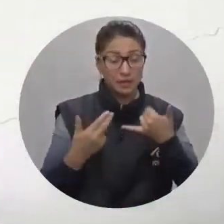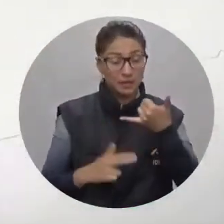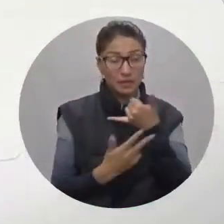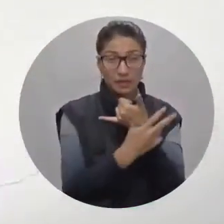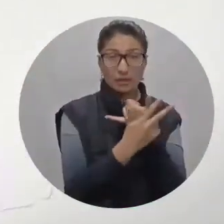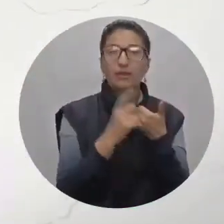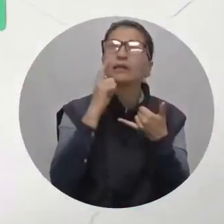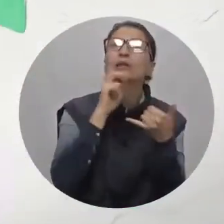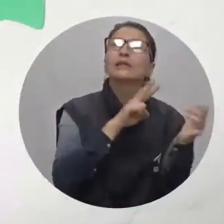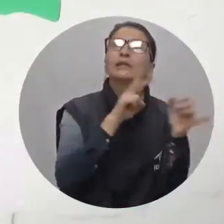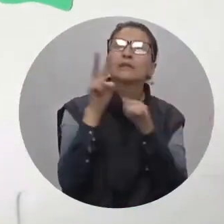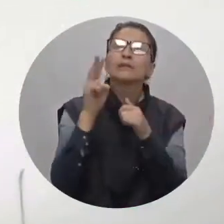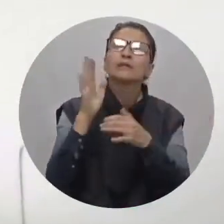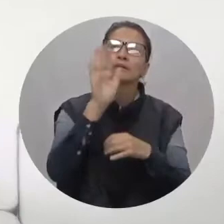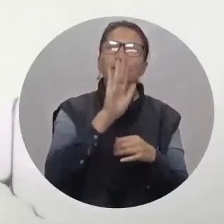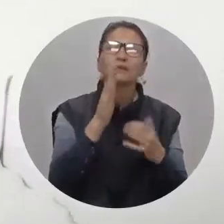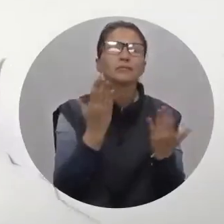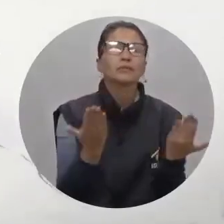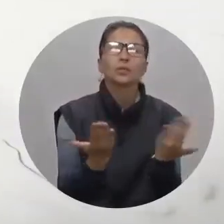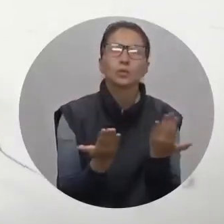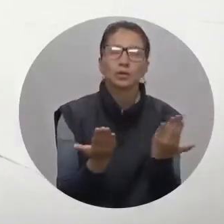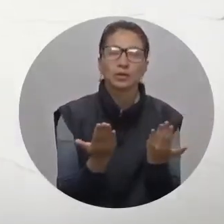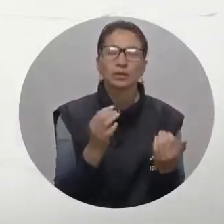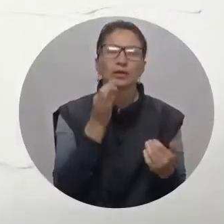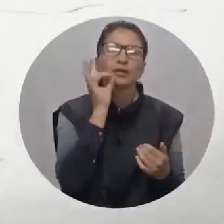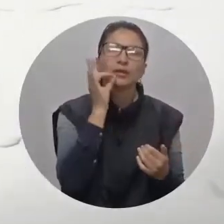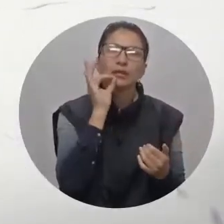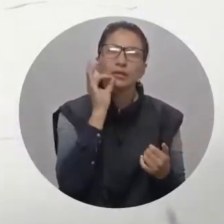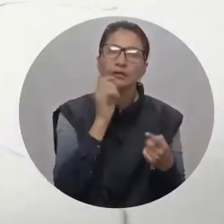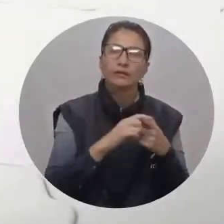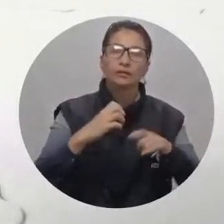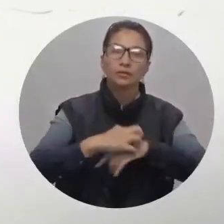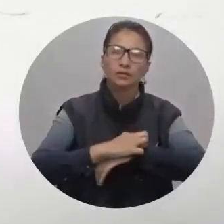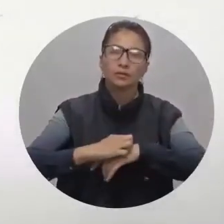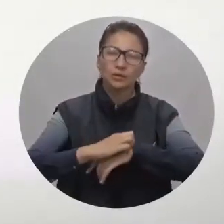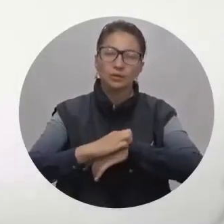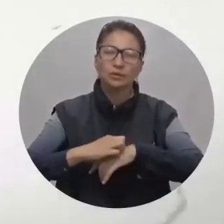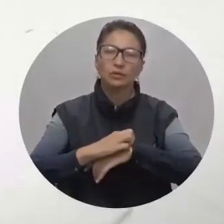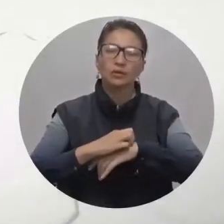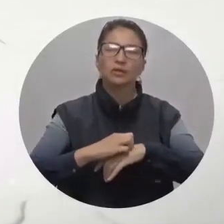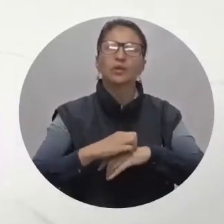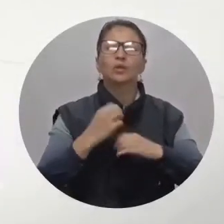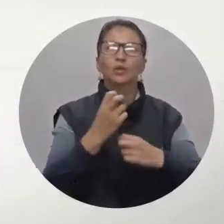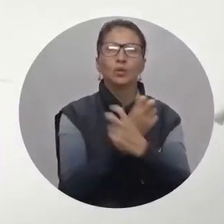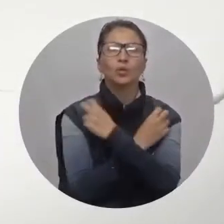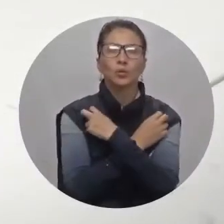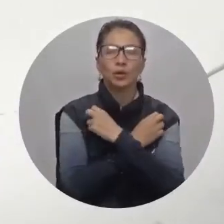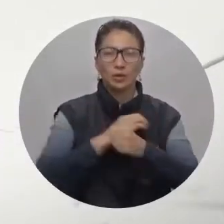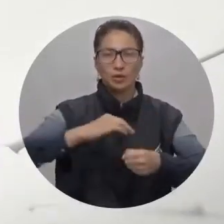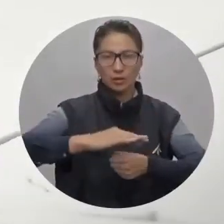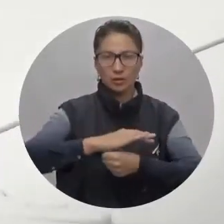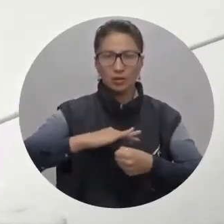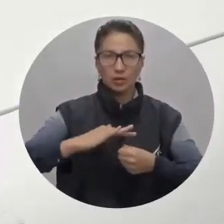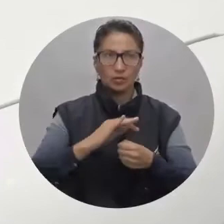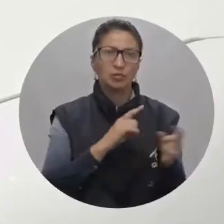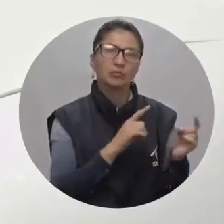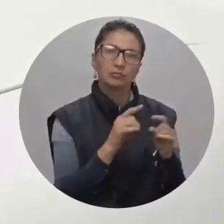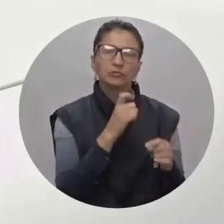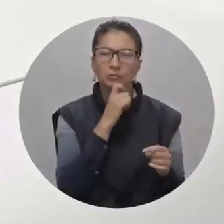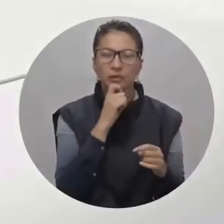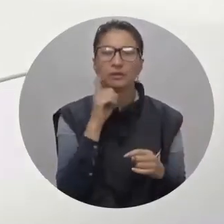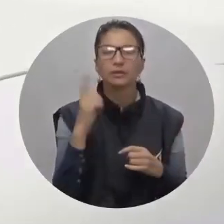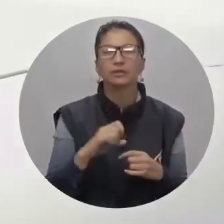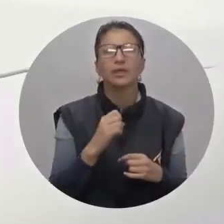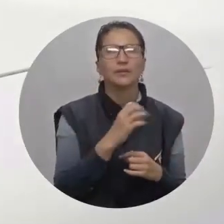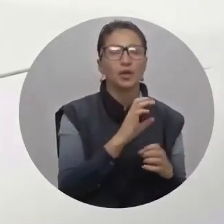andina también estará bañada y los departamentos son los del eje cafetero, Tolima, occidente del Huila y Cundinamarca, así como el